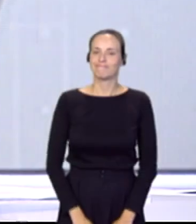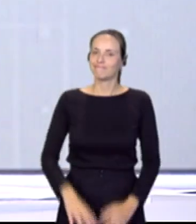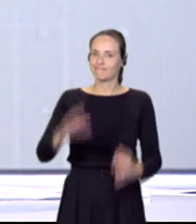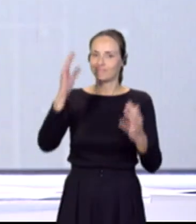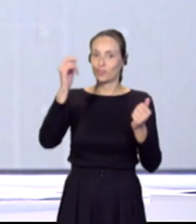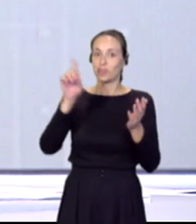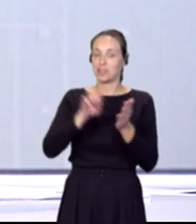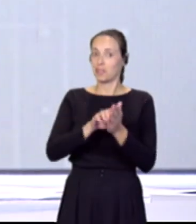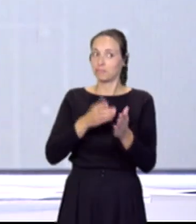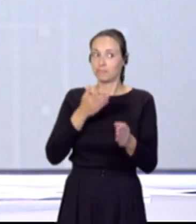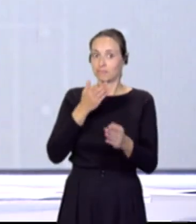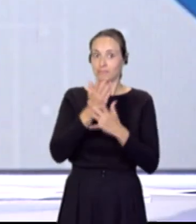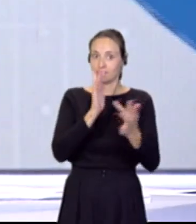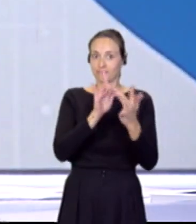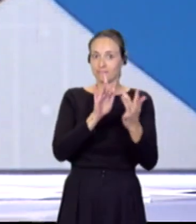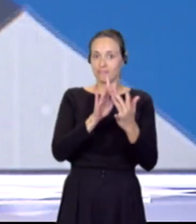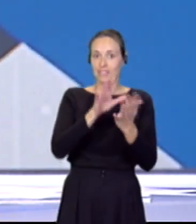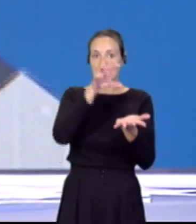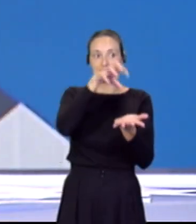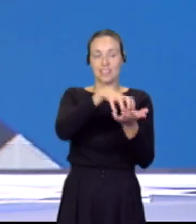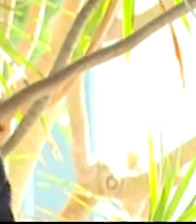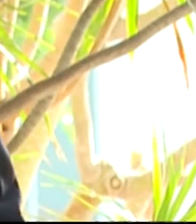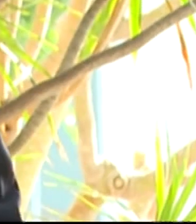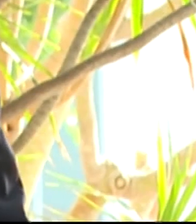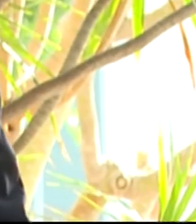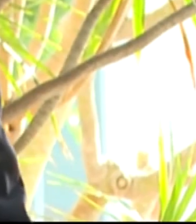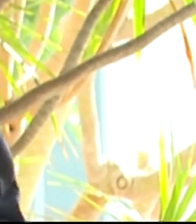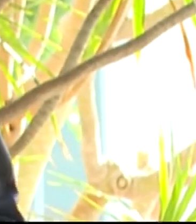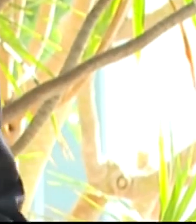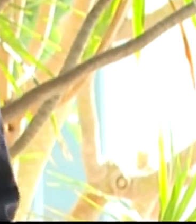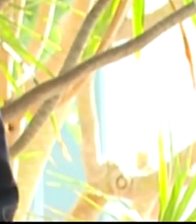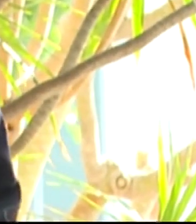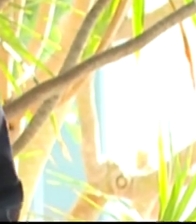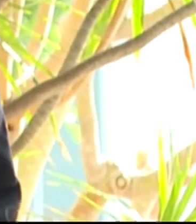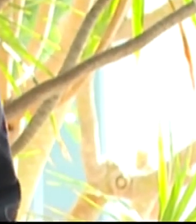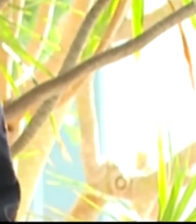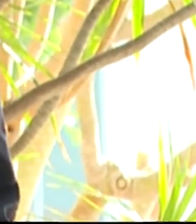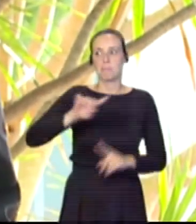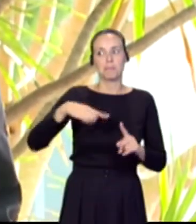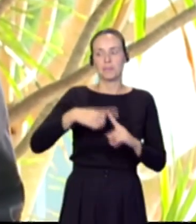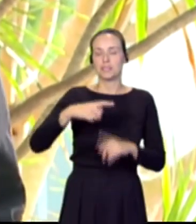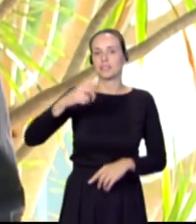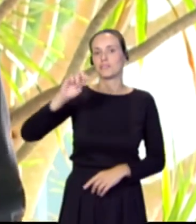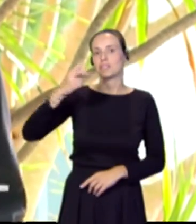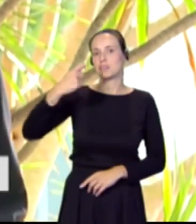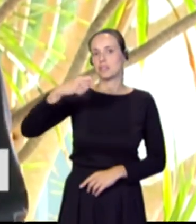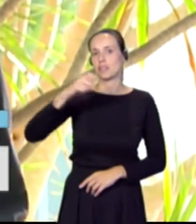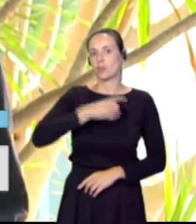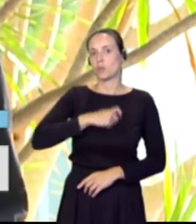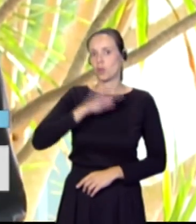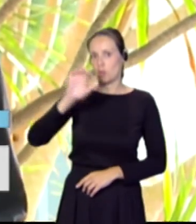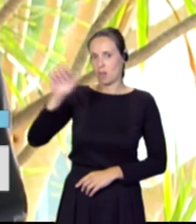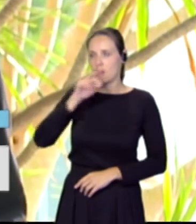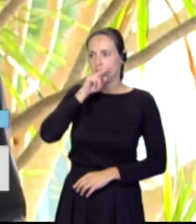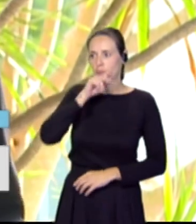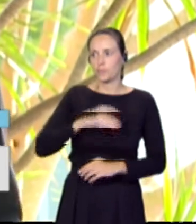Bueno, vamos ya a la sede de presidencia del gobierno, donde está hablando el presidente de Canarias, el vicepresidente de la Comisión Europea. Vamos en la frontera sur